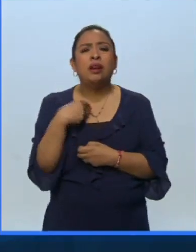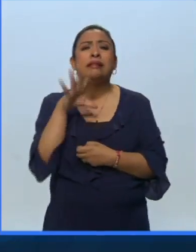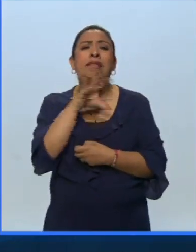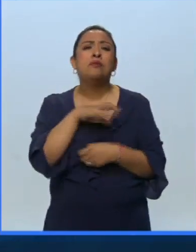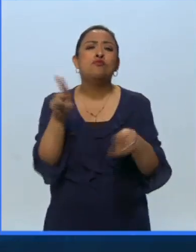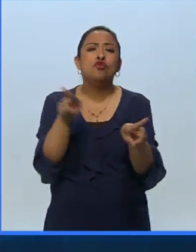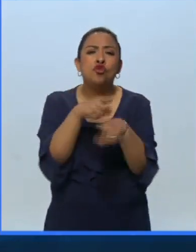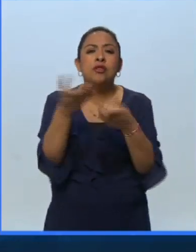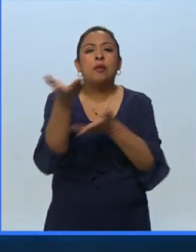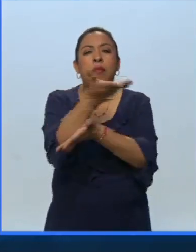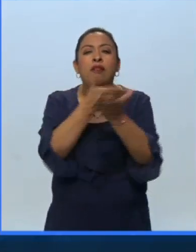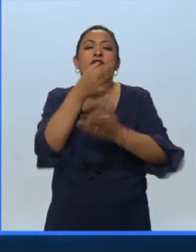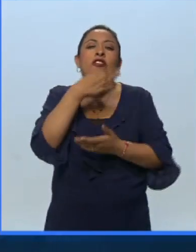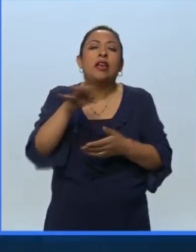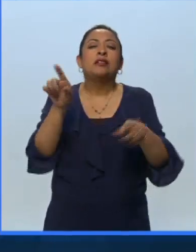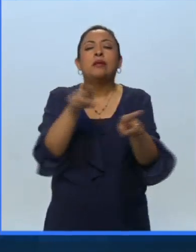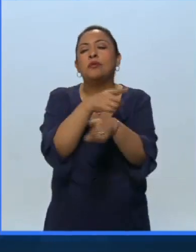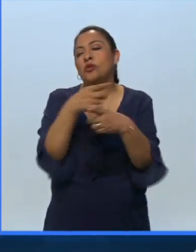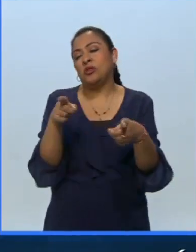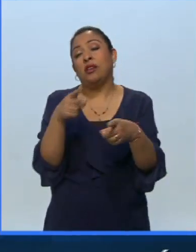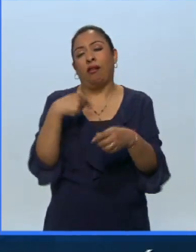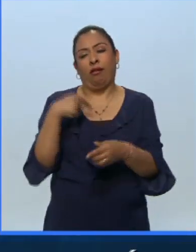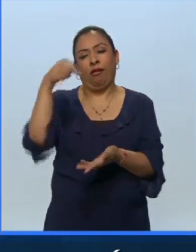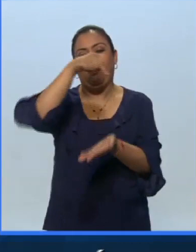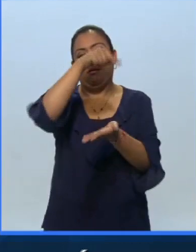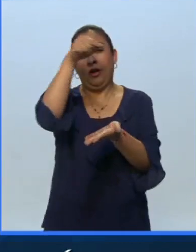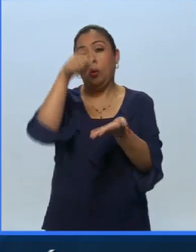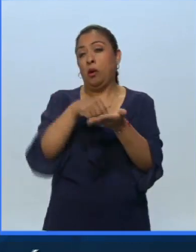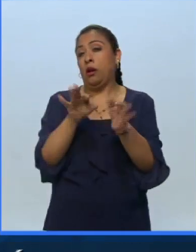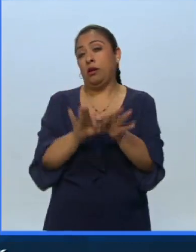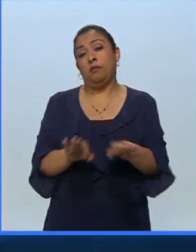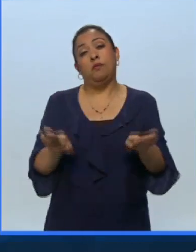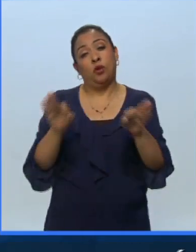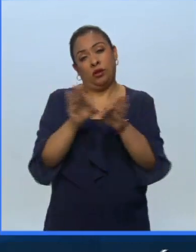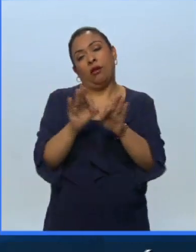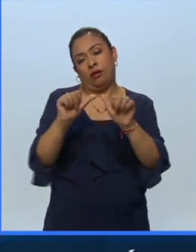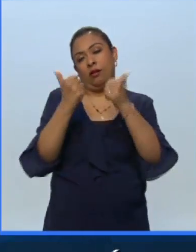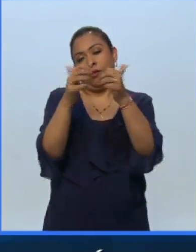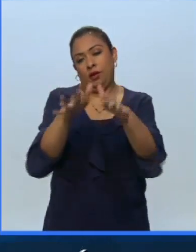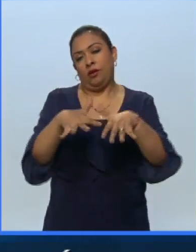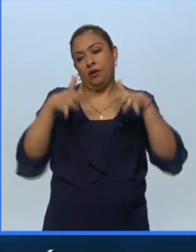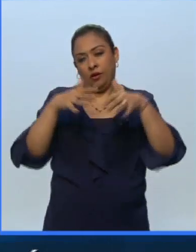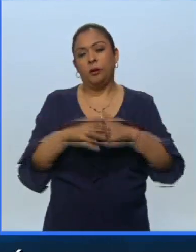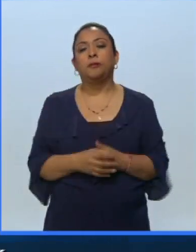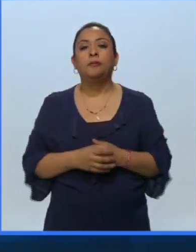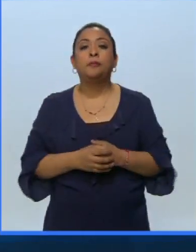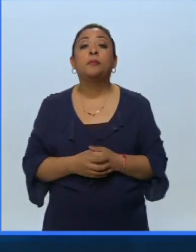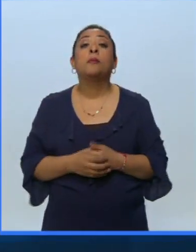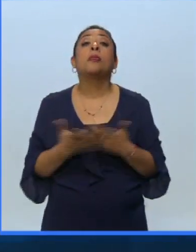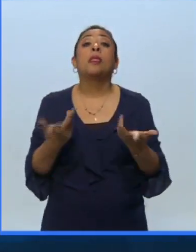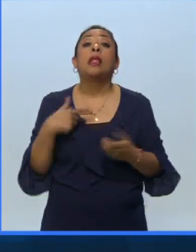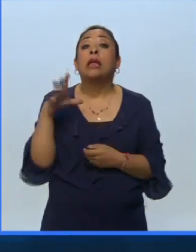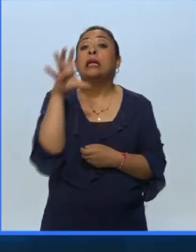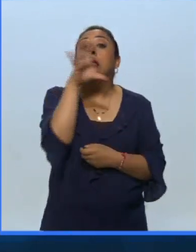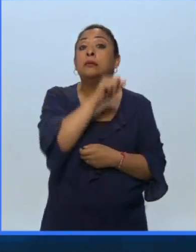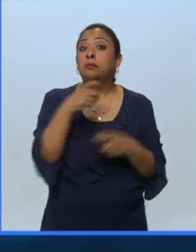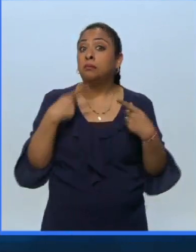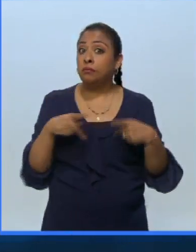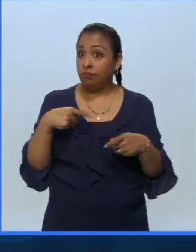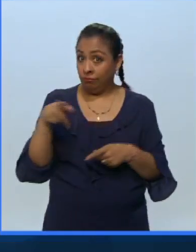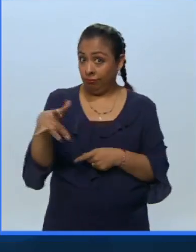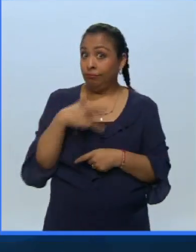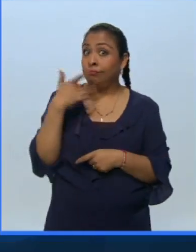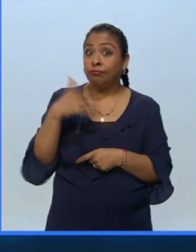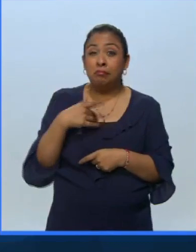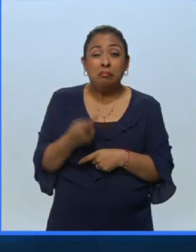la música, celebrar la música en este lugar tan importante como es el Auditorio Nacional. Bueno, y el calor de la gente se siente